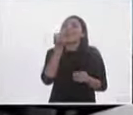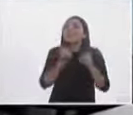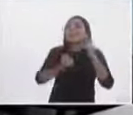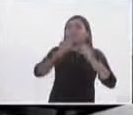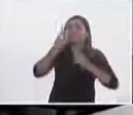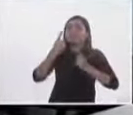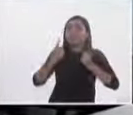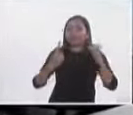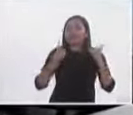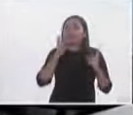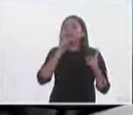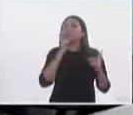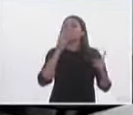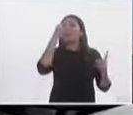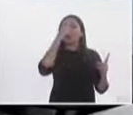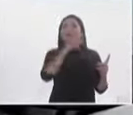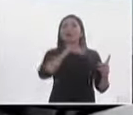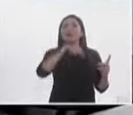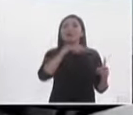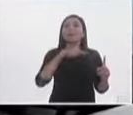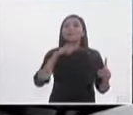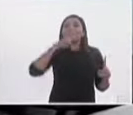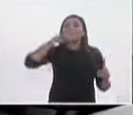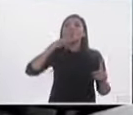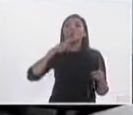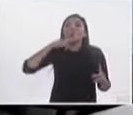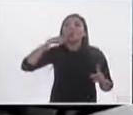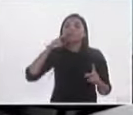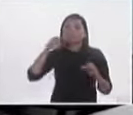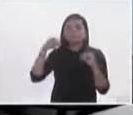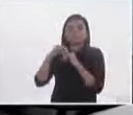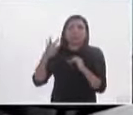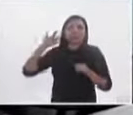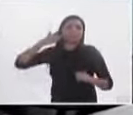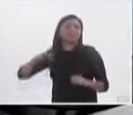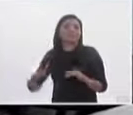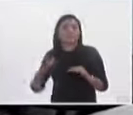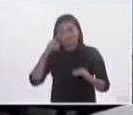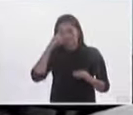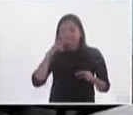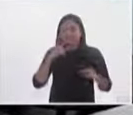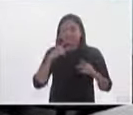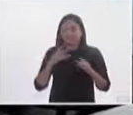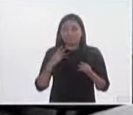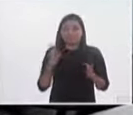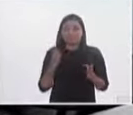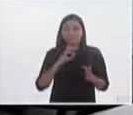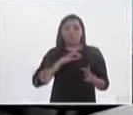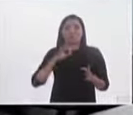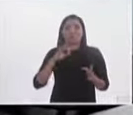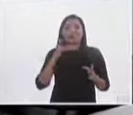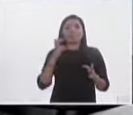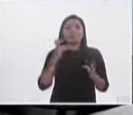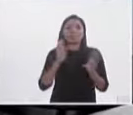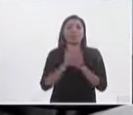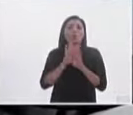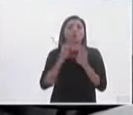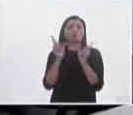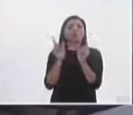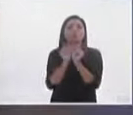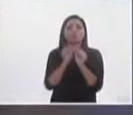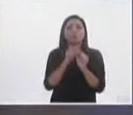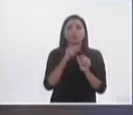mejoramiento del desempeño de las instituciones es decir ahí quisiera parecer más que un más que nada un